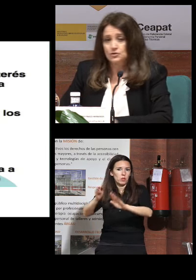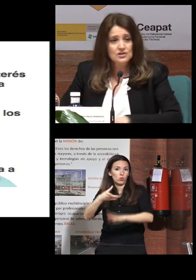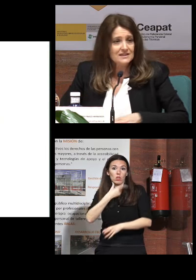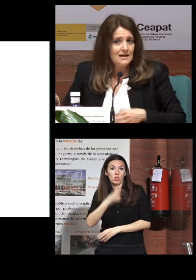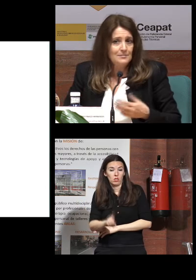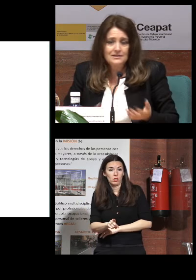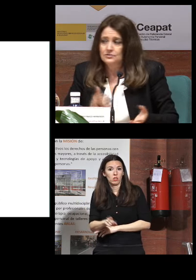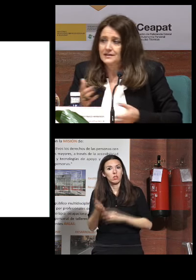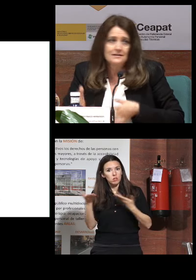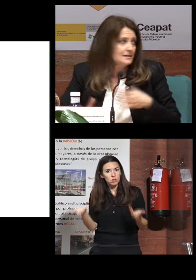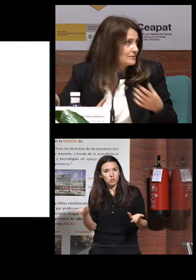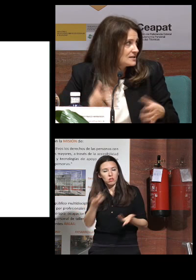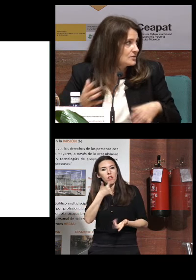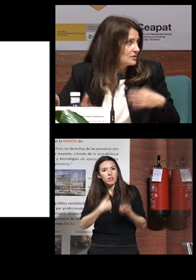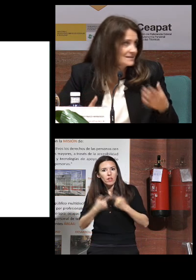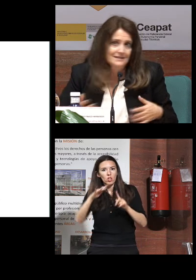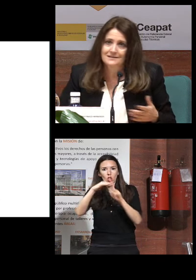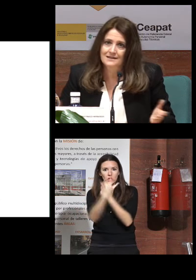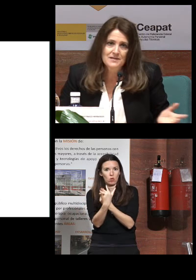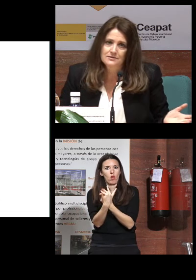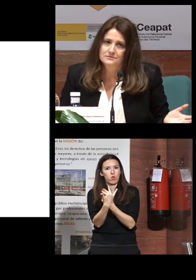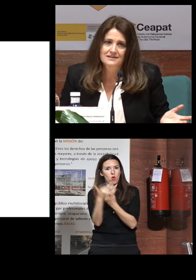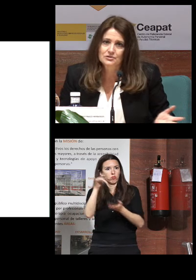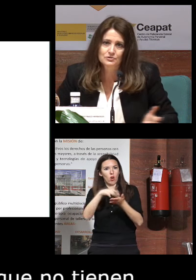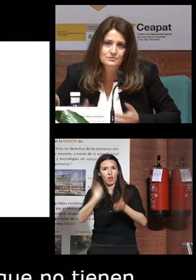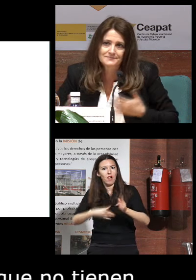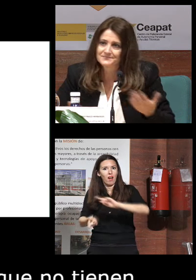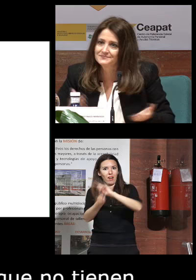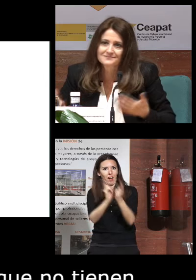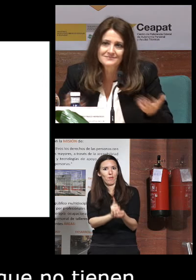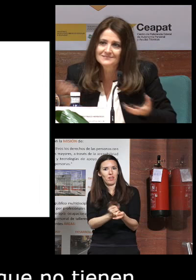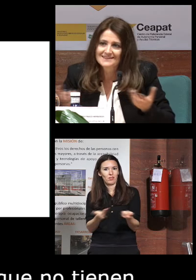esto nos está hablando de una situación que está cambiando esto